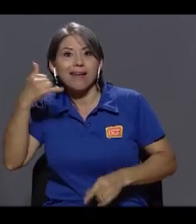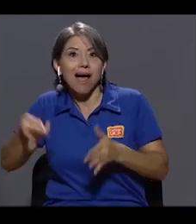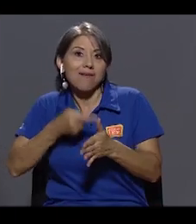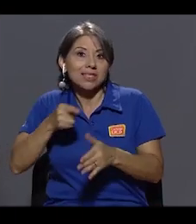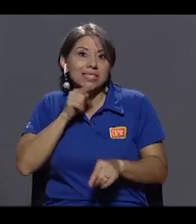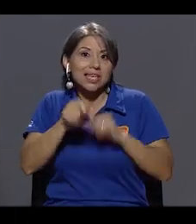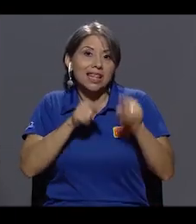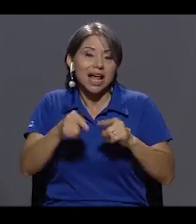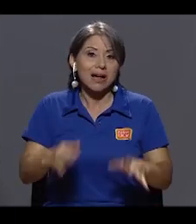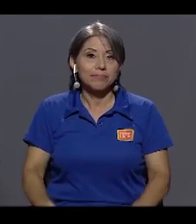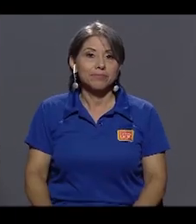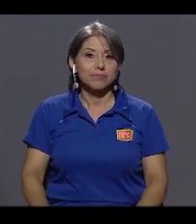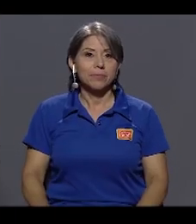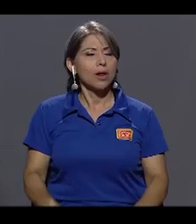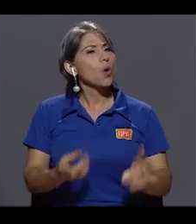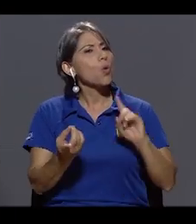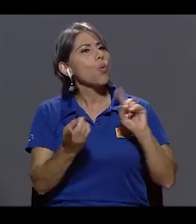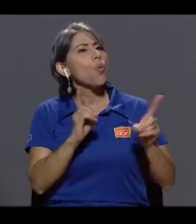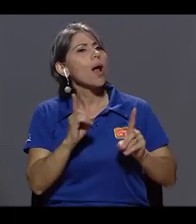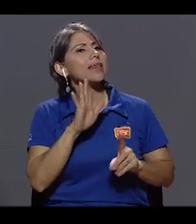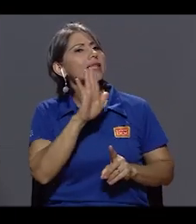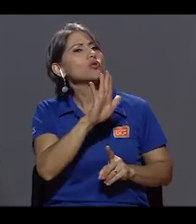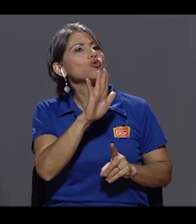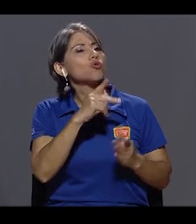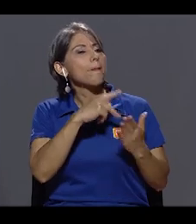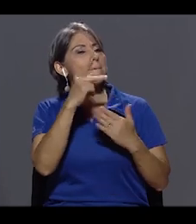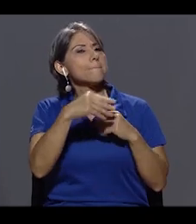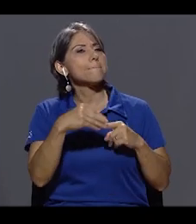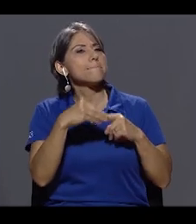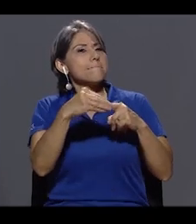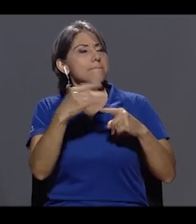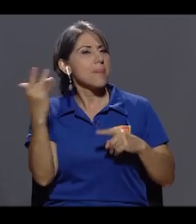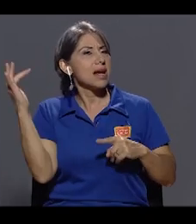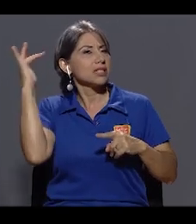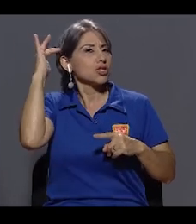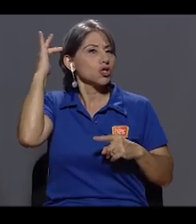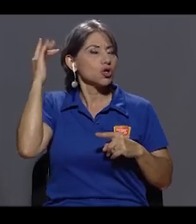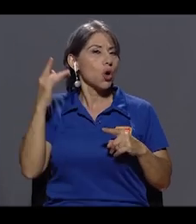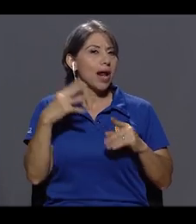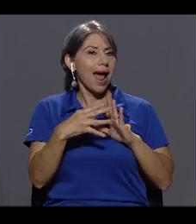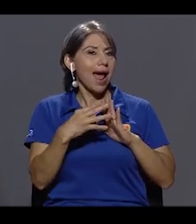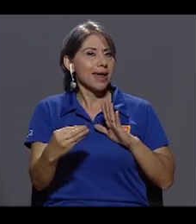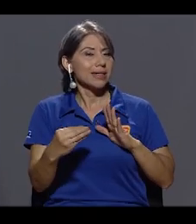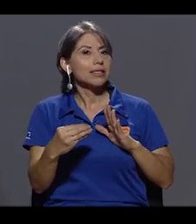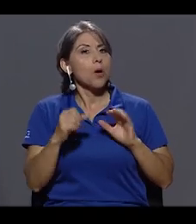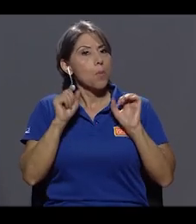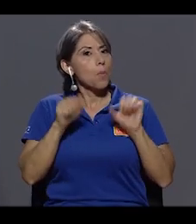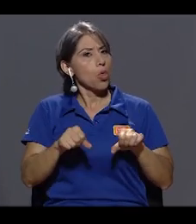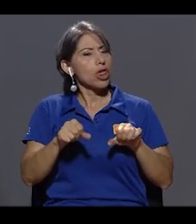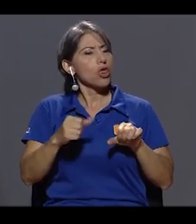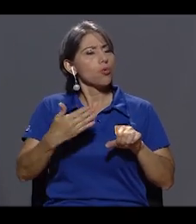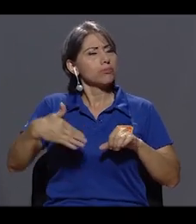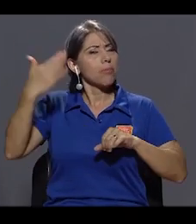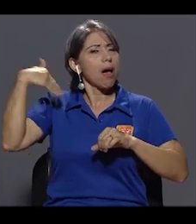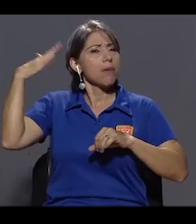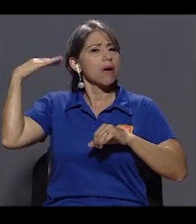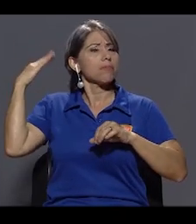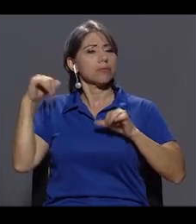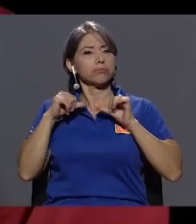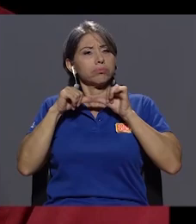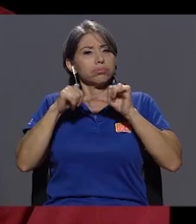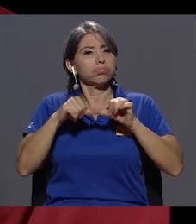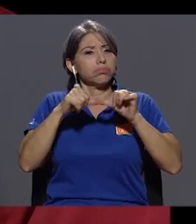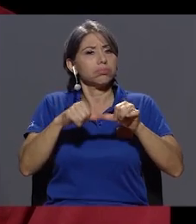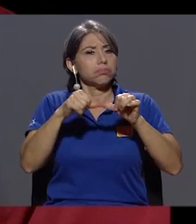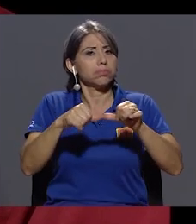es de los personajes suyos el que se ha podido sostener históricamente y que de algún modo siempre, siempre